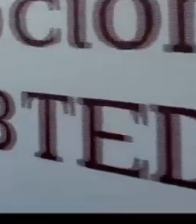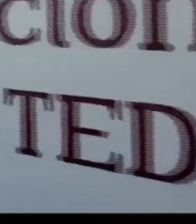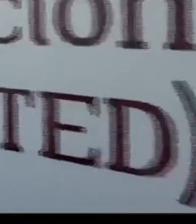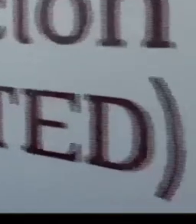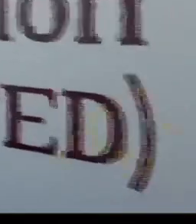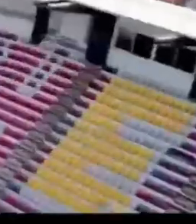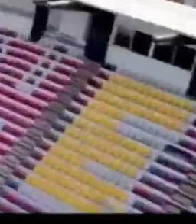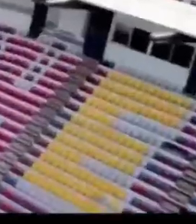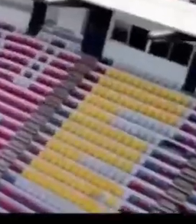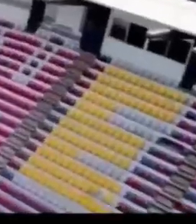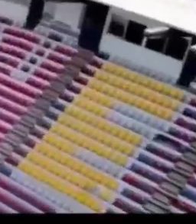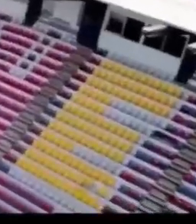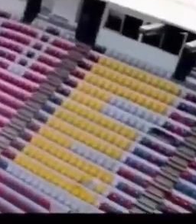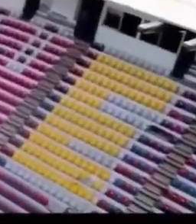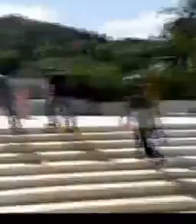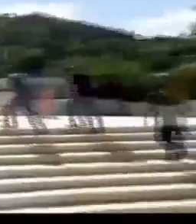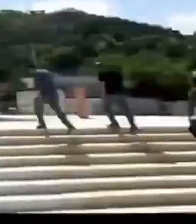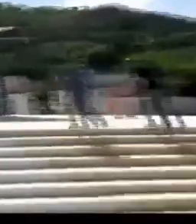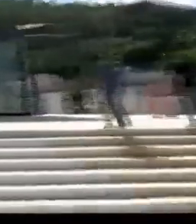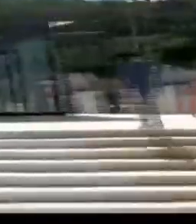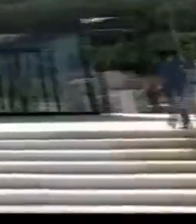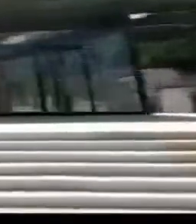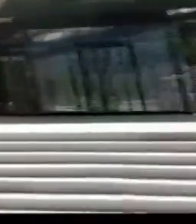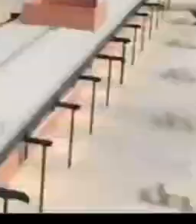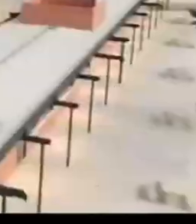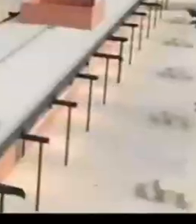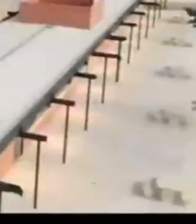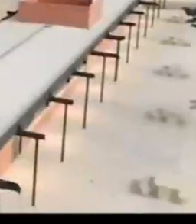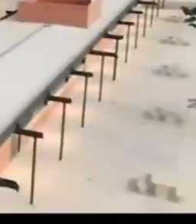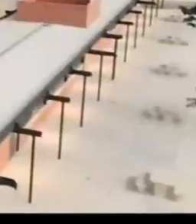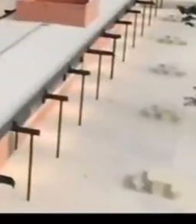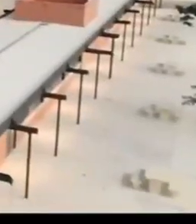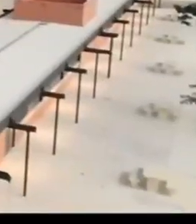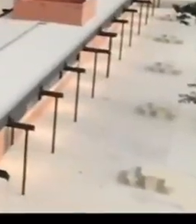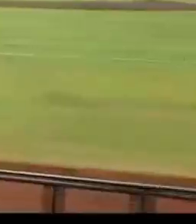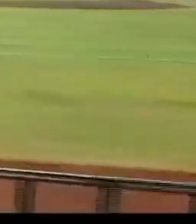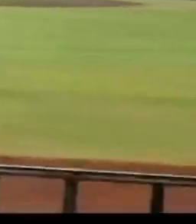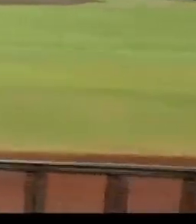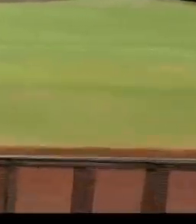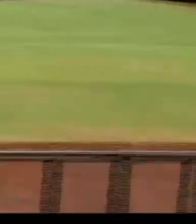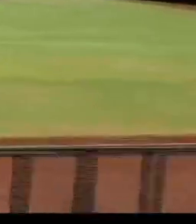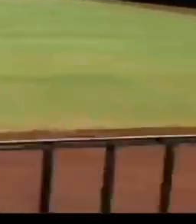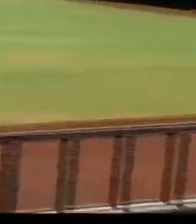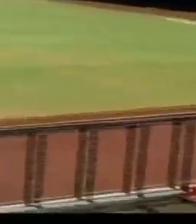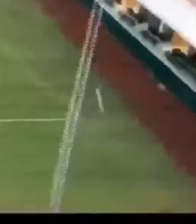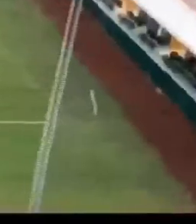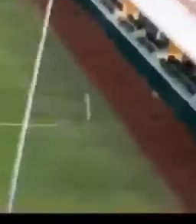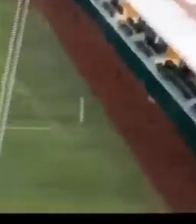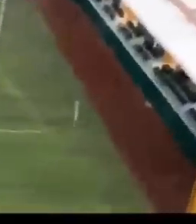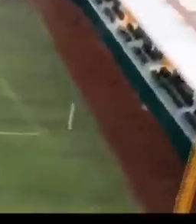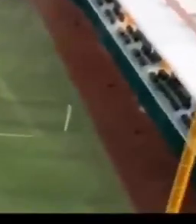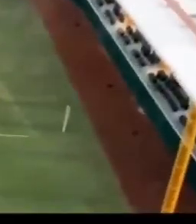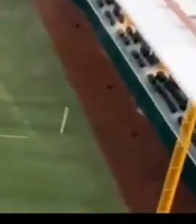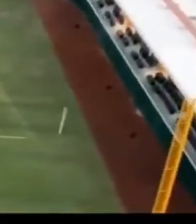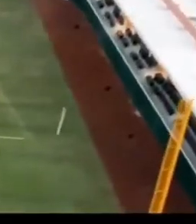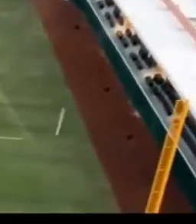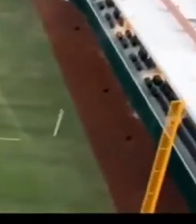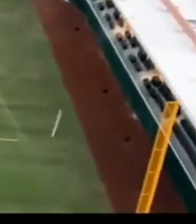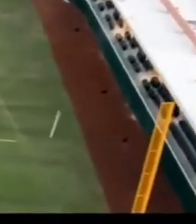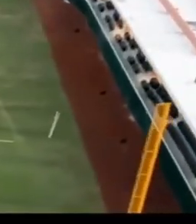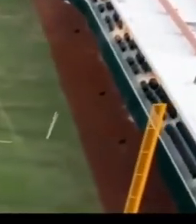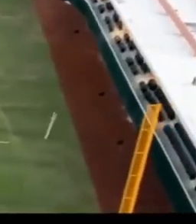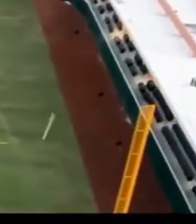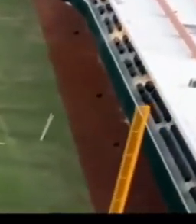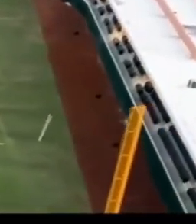el deporte en Campeche y la renovación con equipamiento e infraestructura del Estadio Nelson Barrera Romellón. Campeche preparará